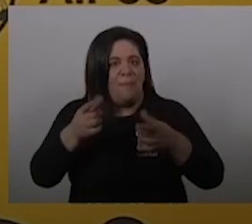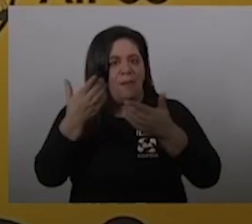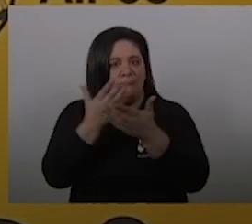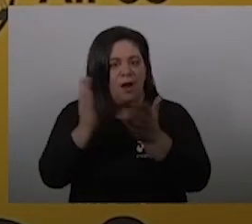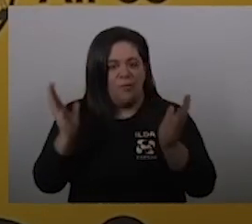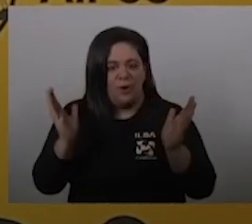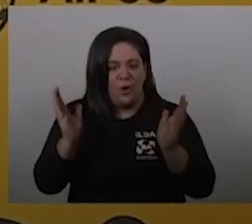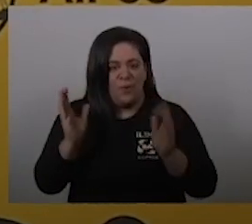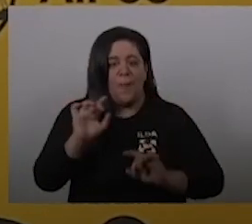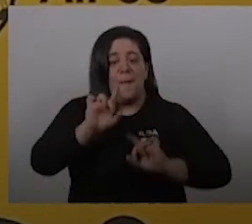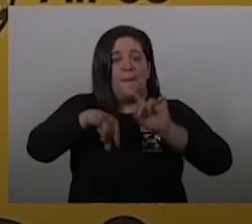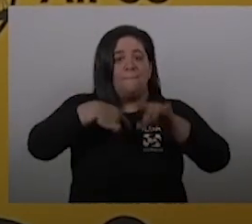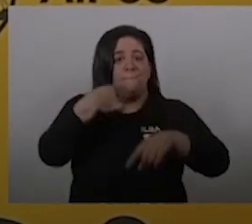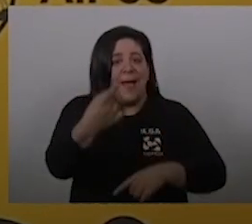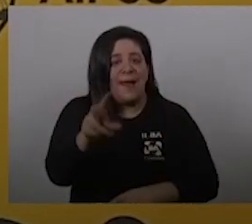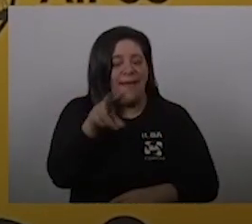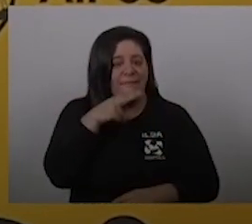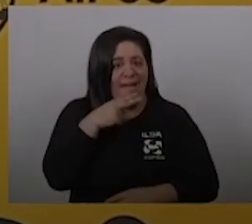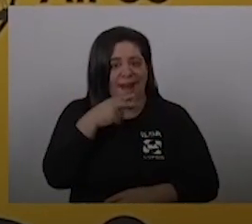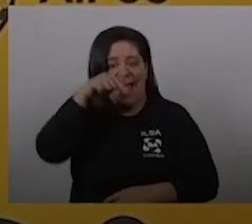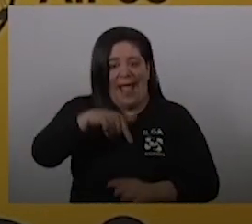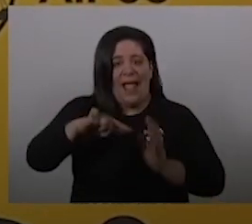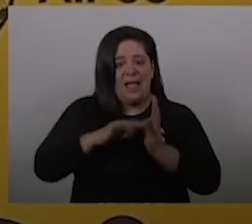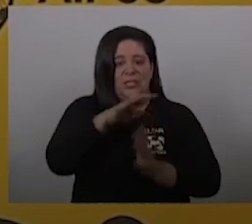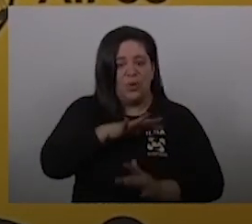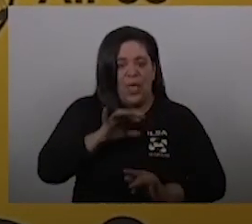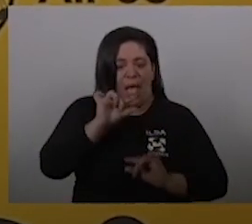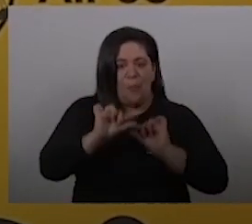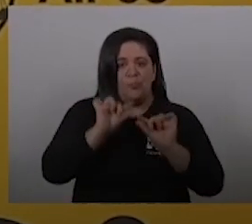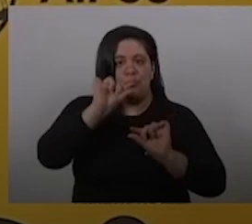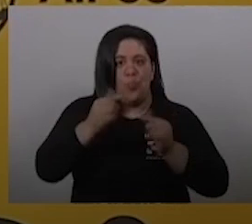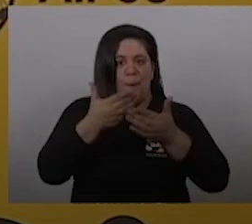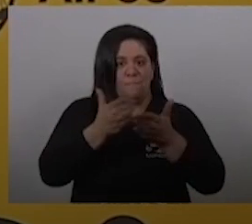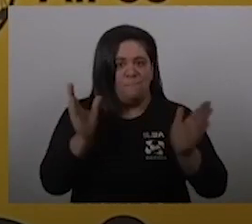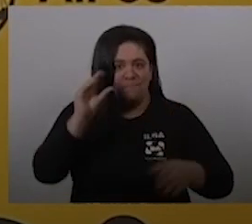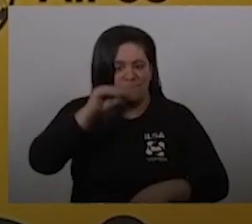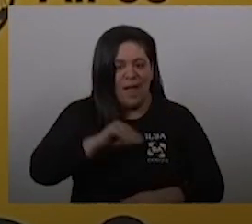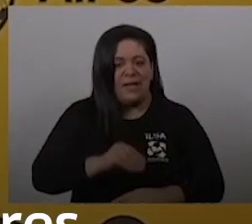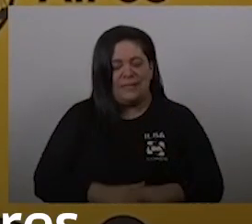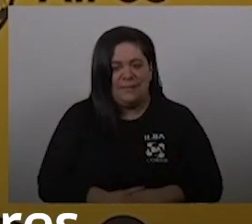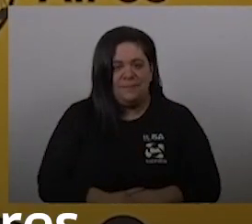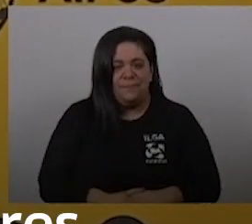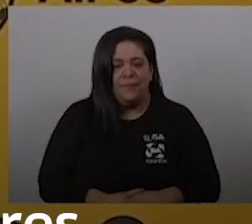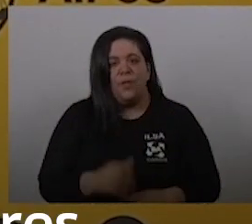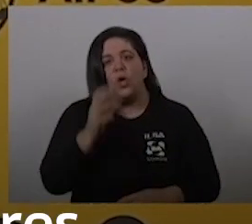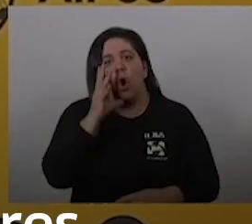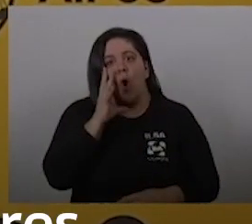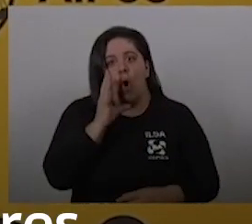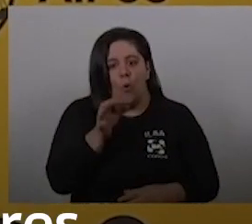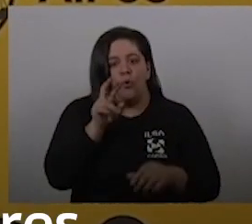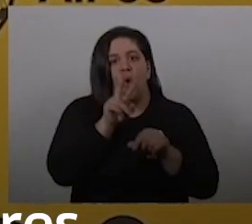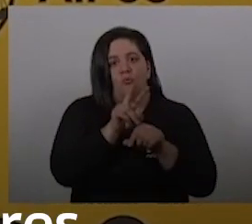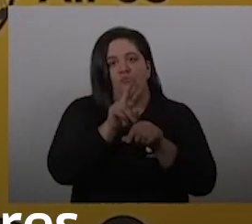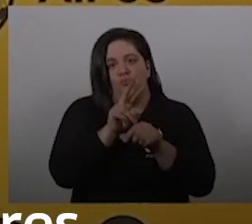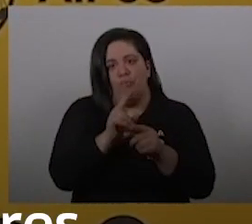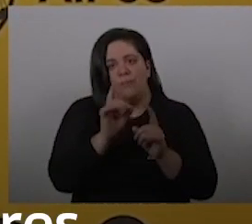A partir de mañana viernes, en la ciudad, vamos a dar un paso más. Obviamente siempre, de manera cuidada, de manera